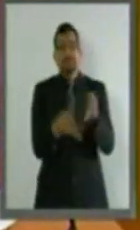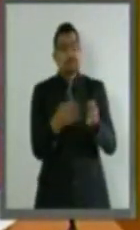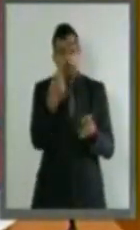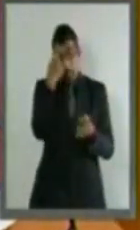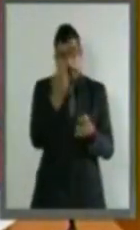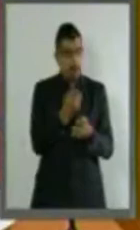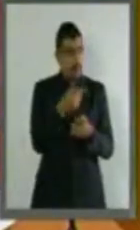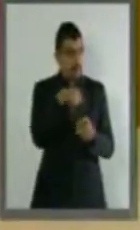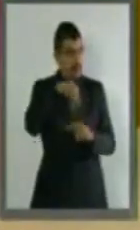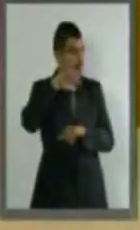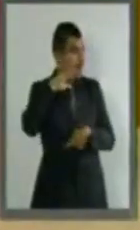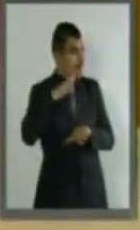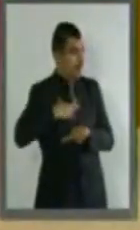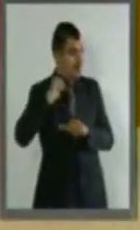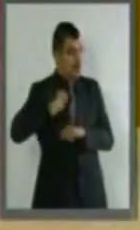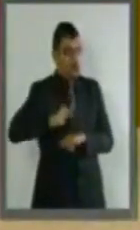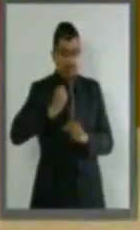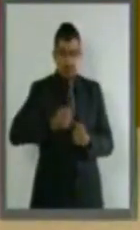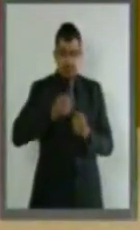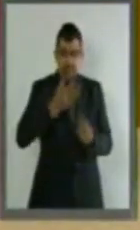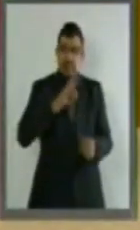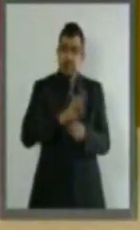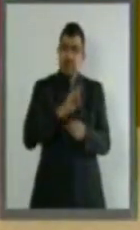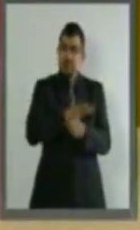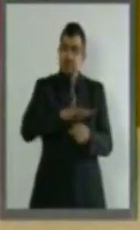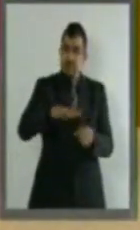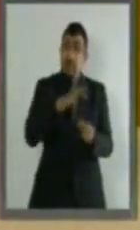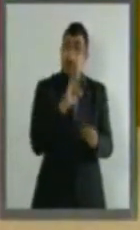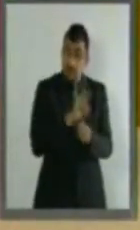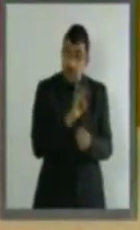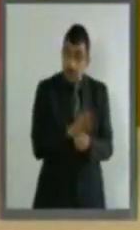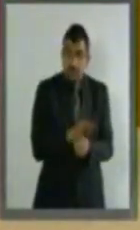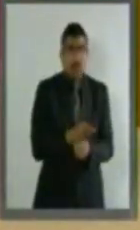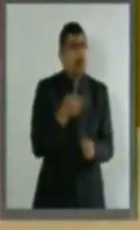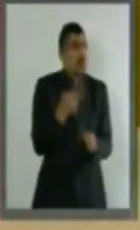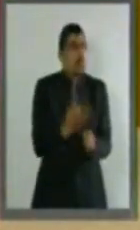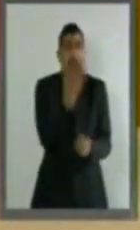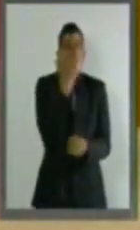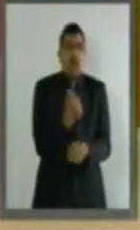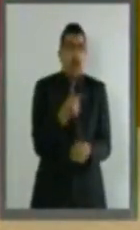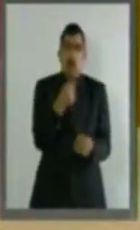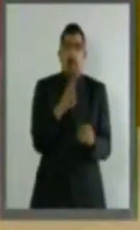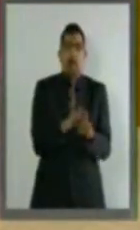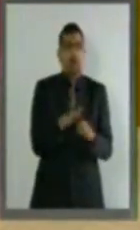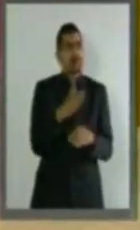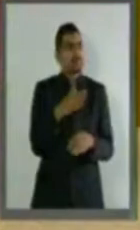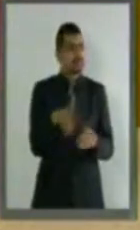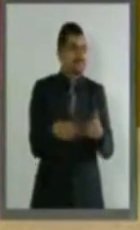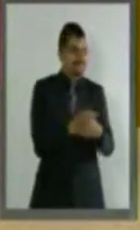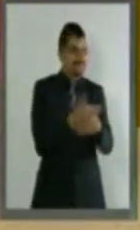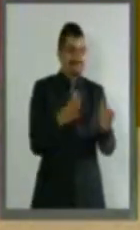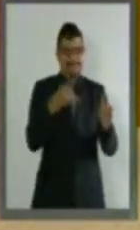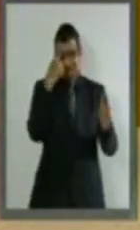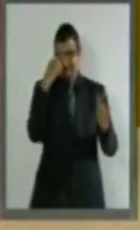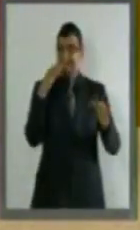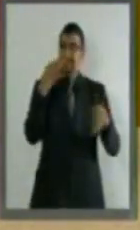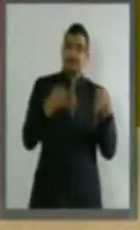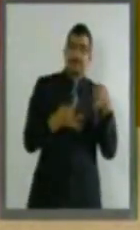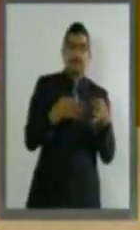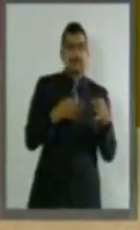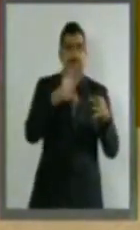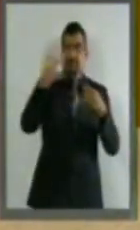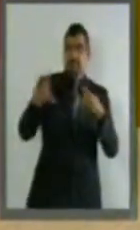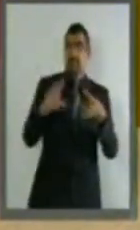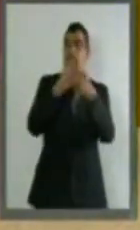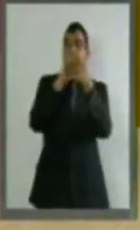de la justicia, hoy ya no es posible contar con un órgano jurisdiccional adscrito al Poder